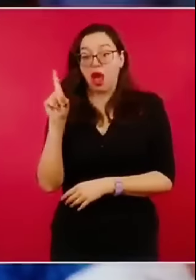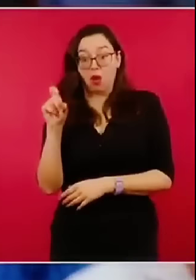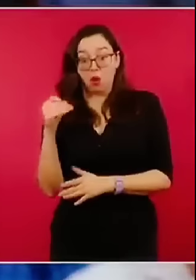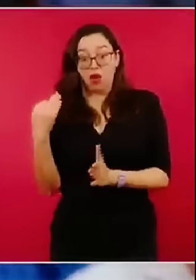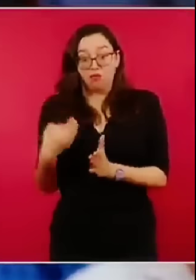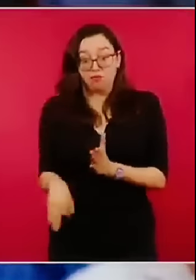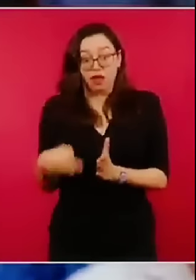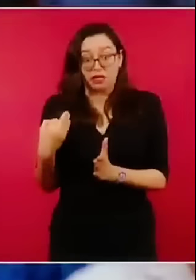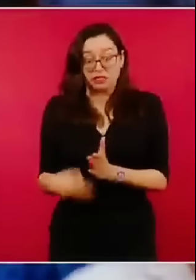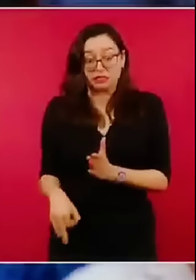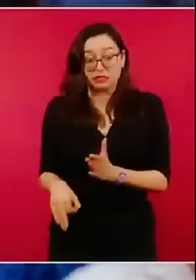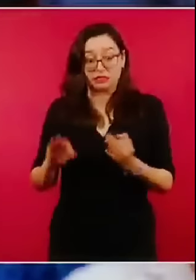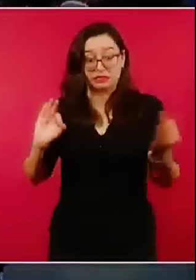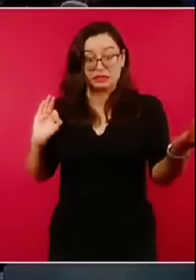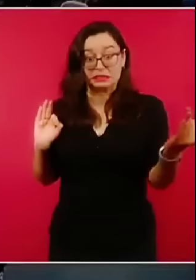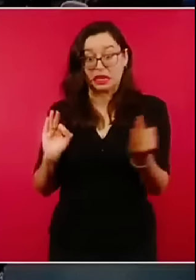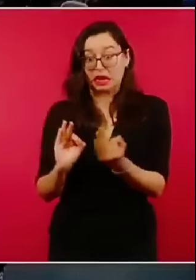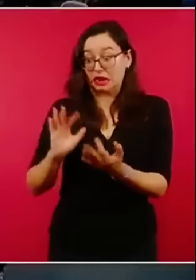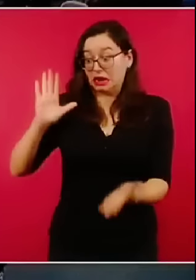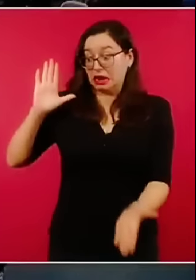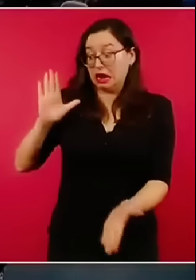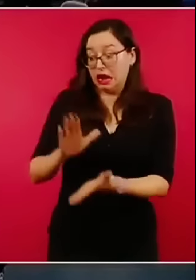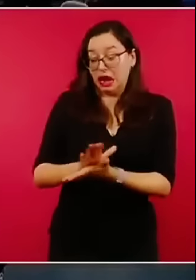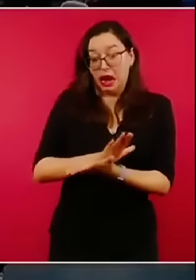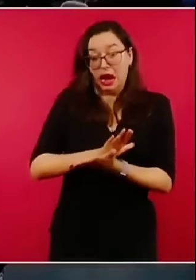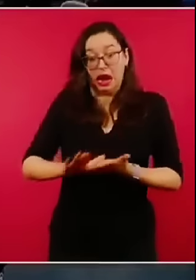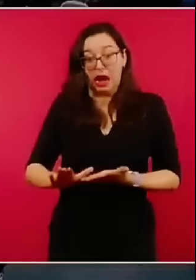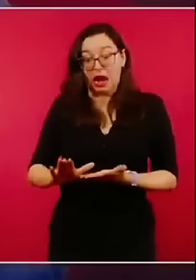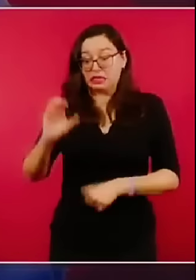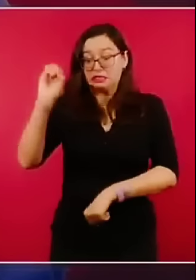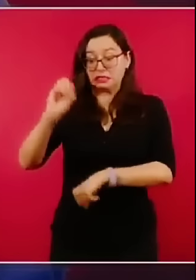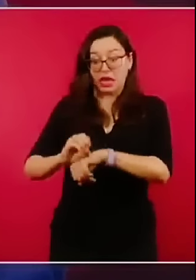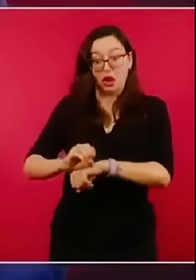pronto puede llegar el día cero. empezaste hablando, discúlpame,